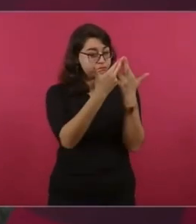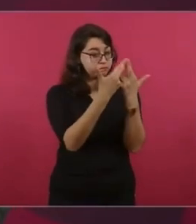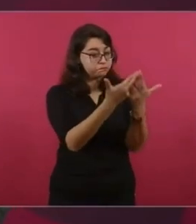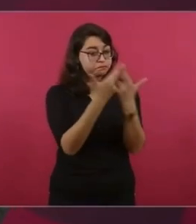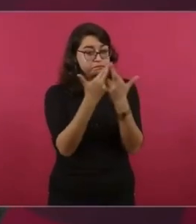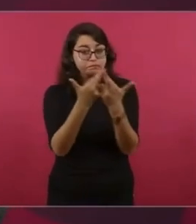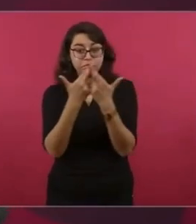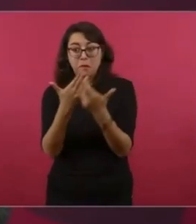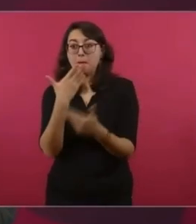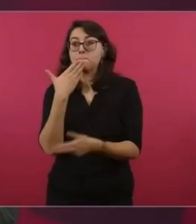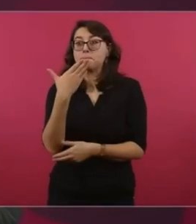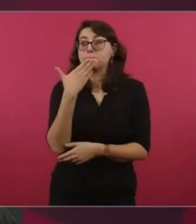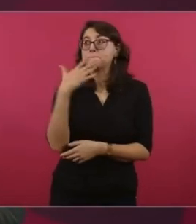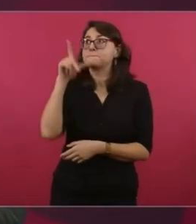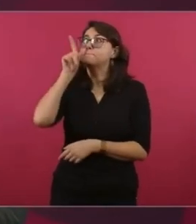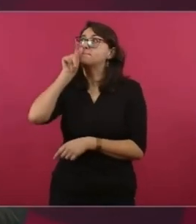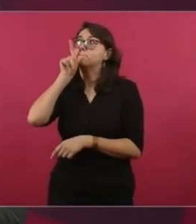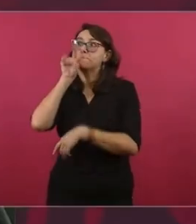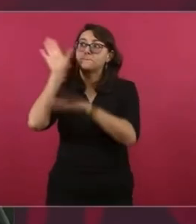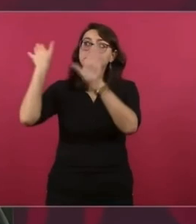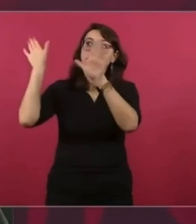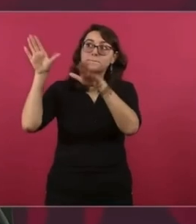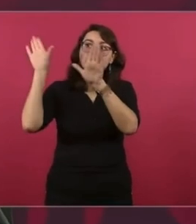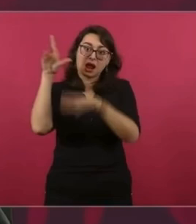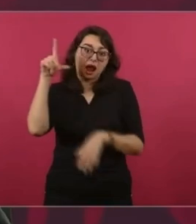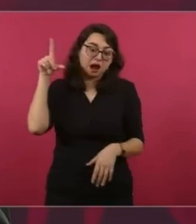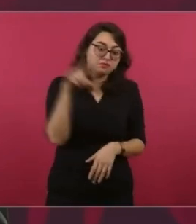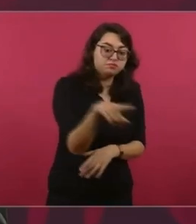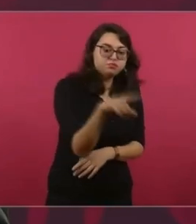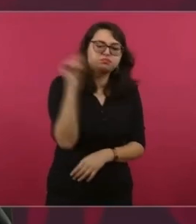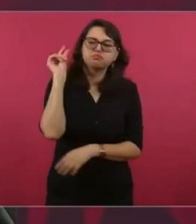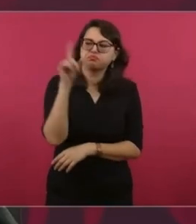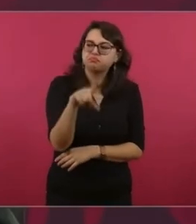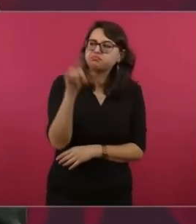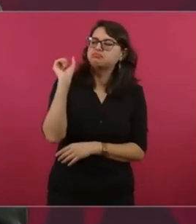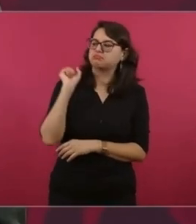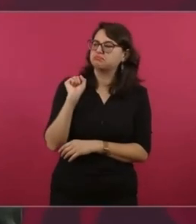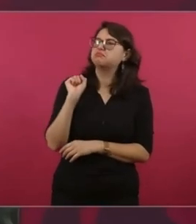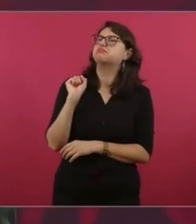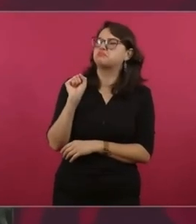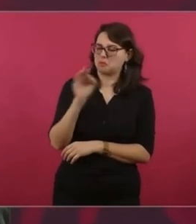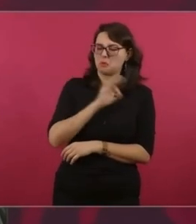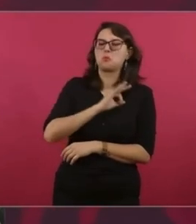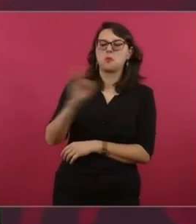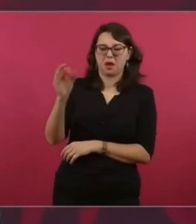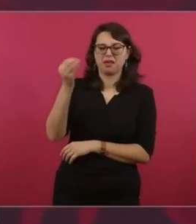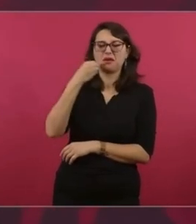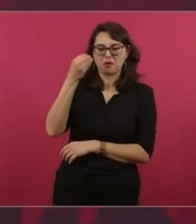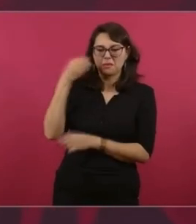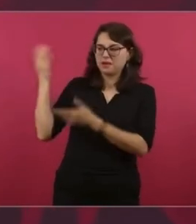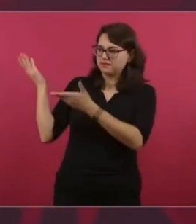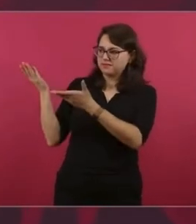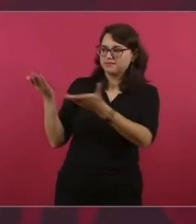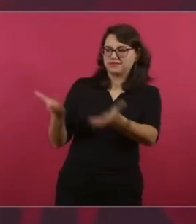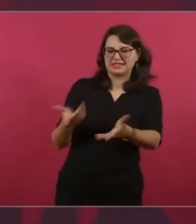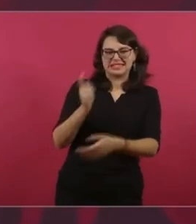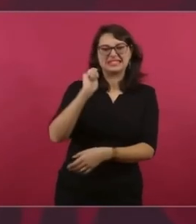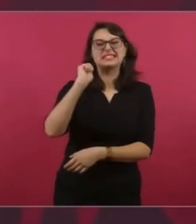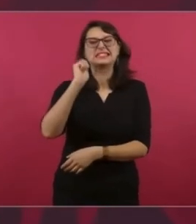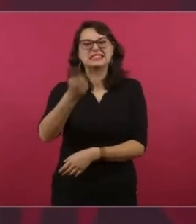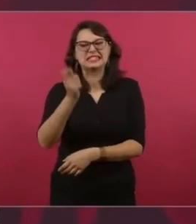¿Por qué digo esto? porque el año pasado las utilidades de los bancos